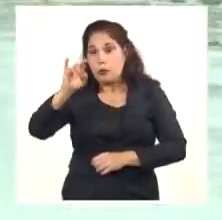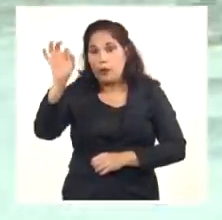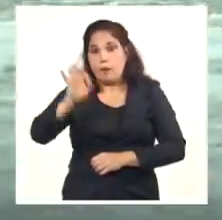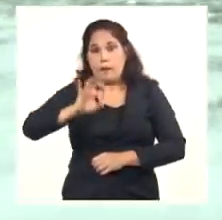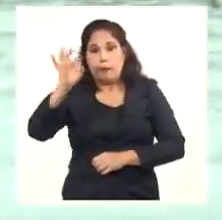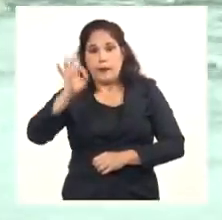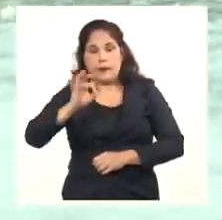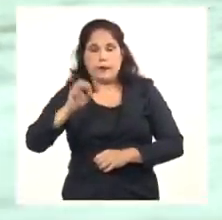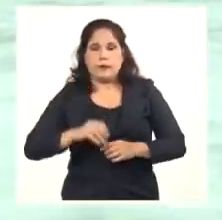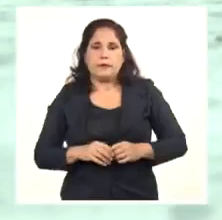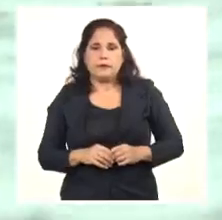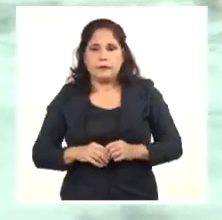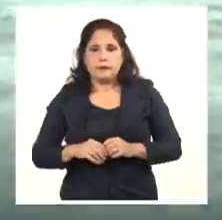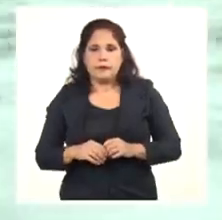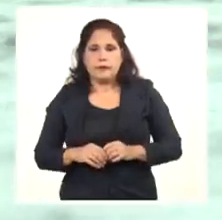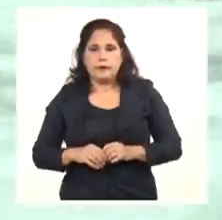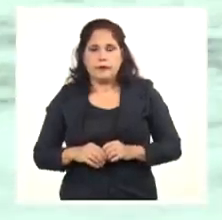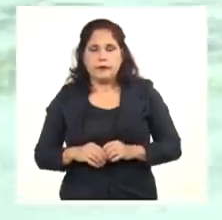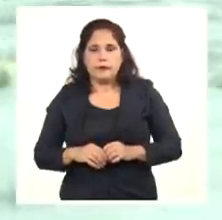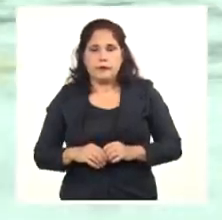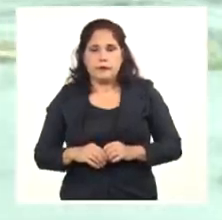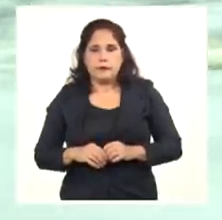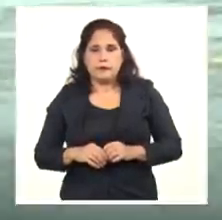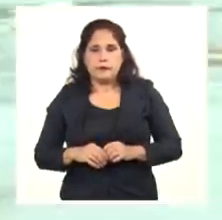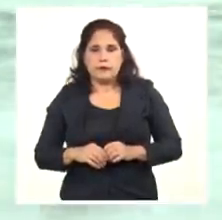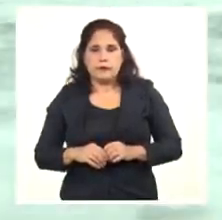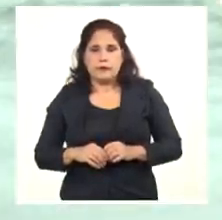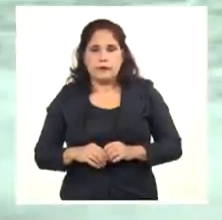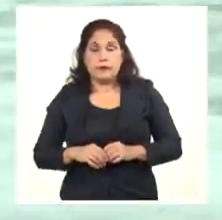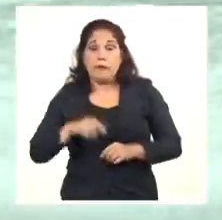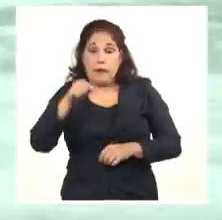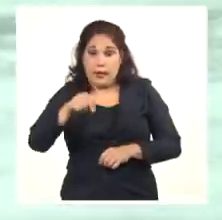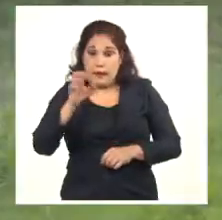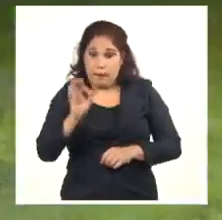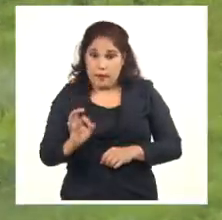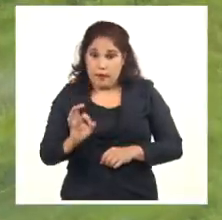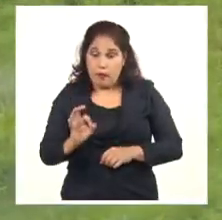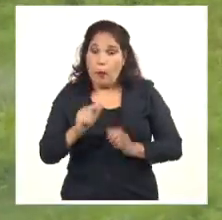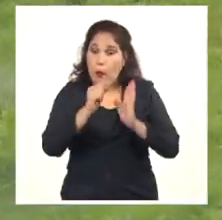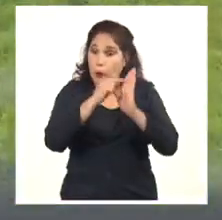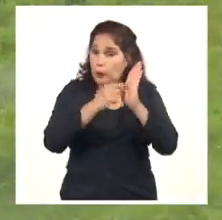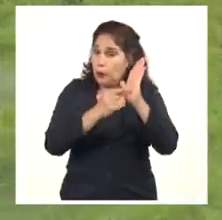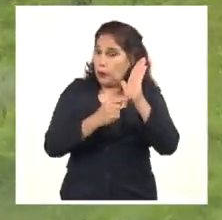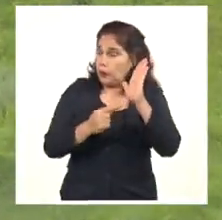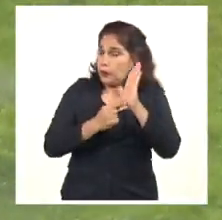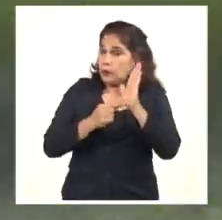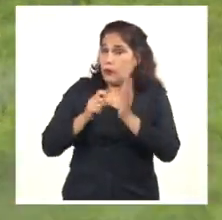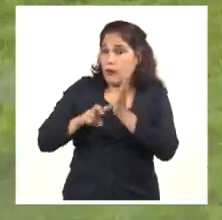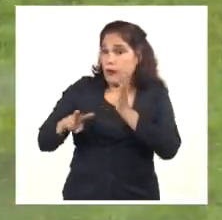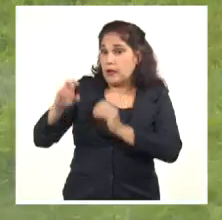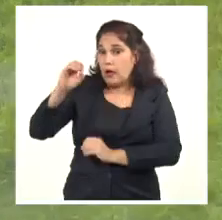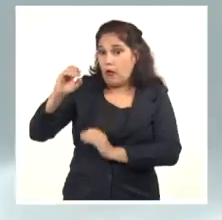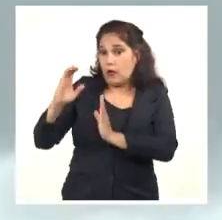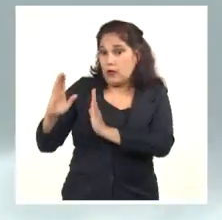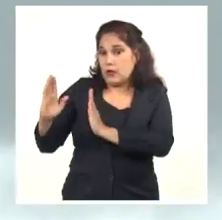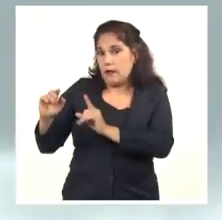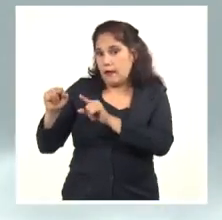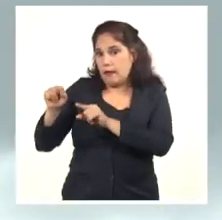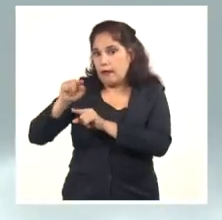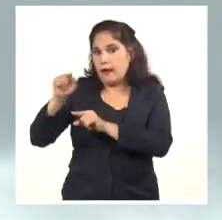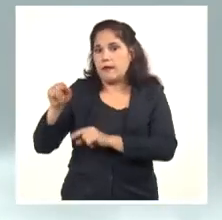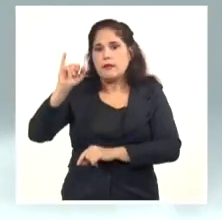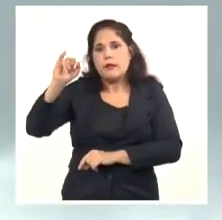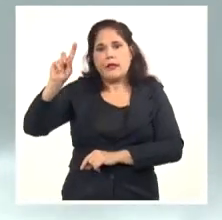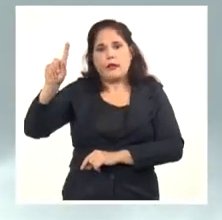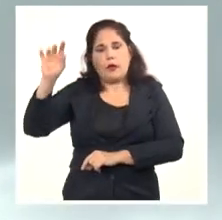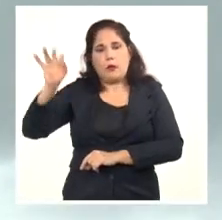de la media histórica para junio. Este mismo indicador, en el caso de Occidente, equivale al 61